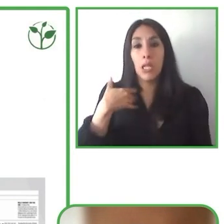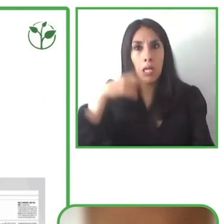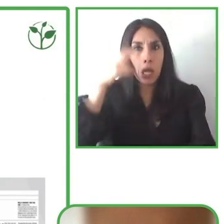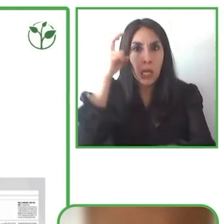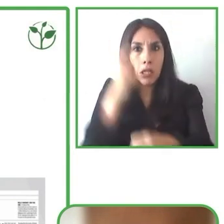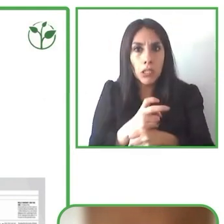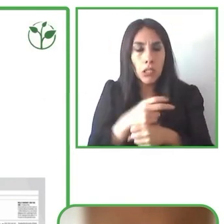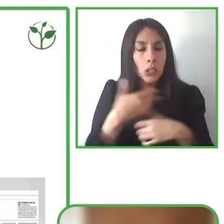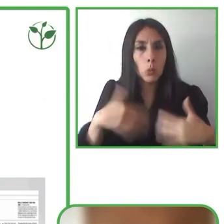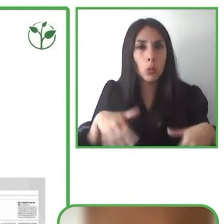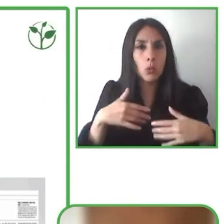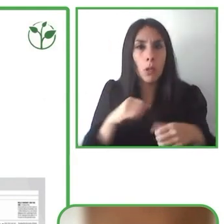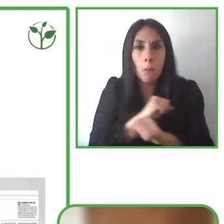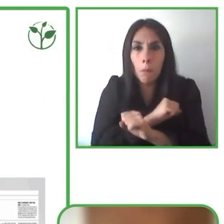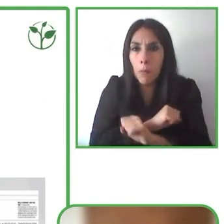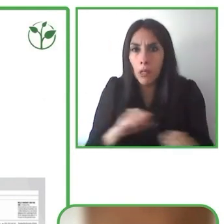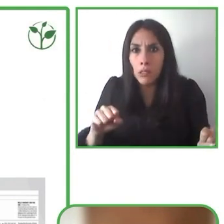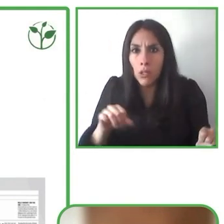pasos